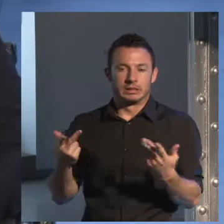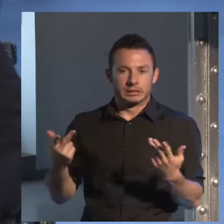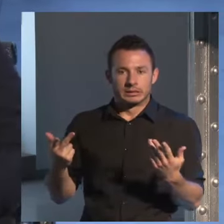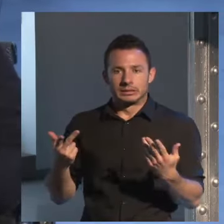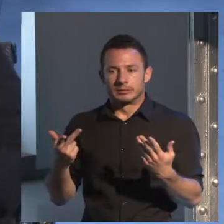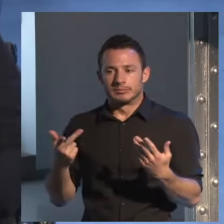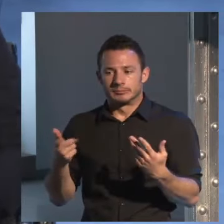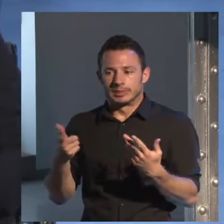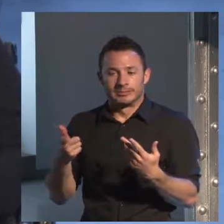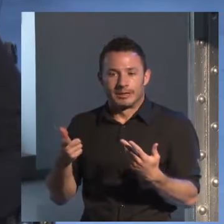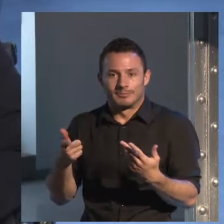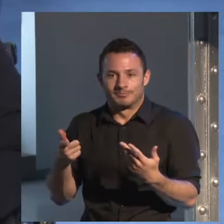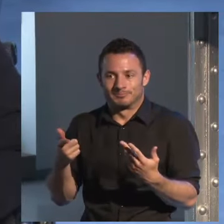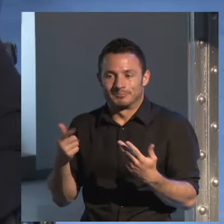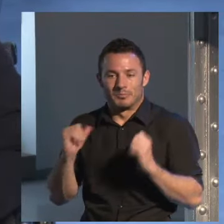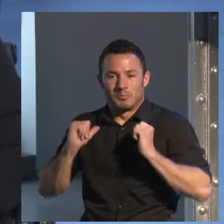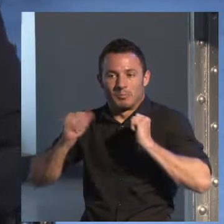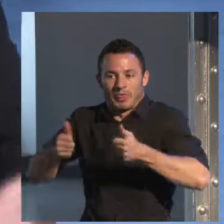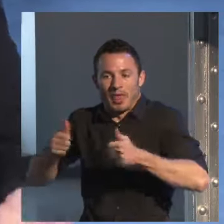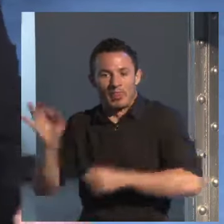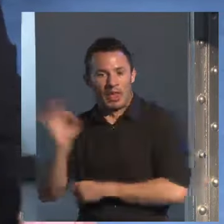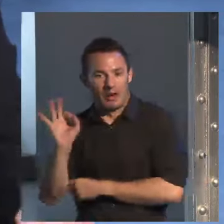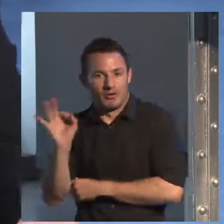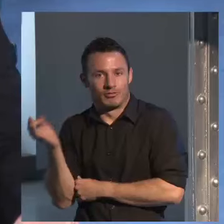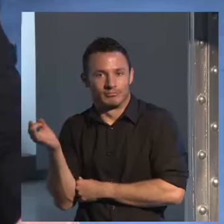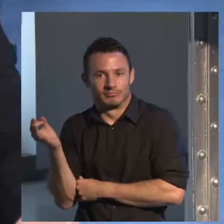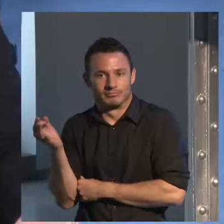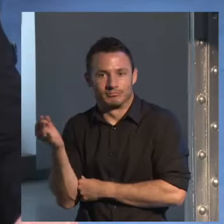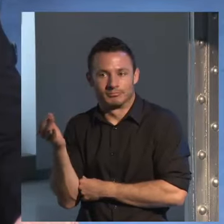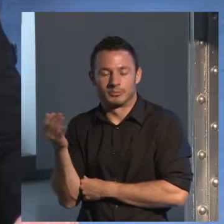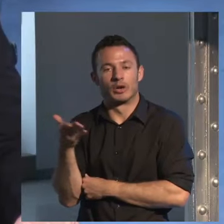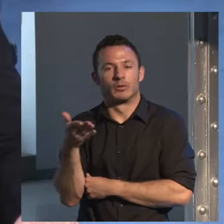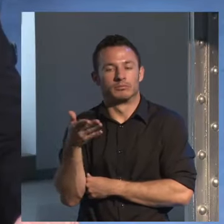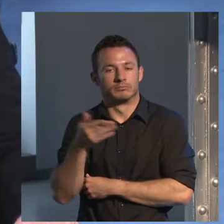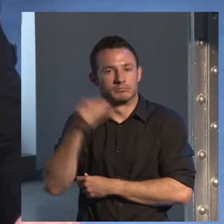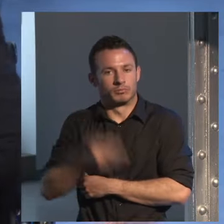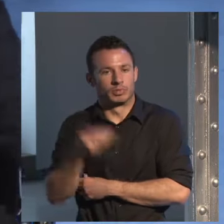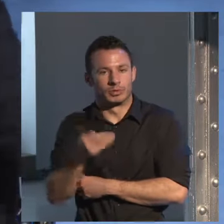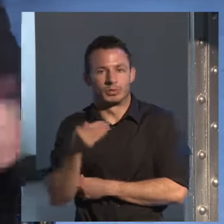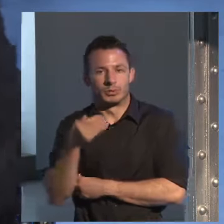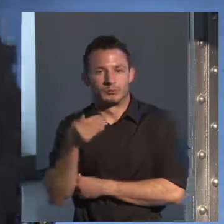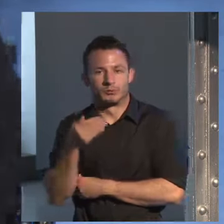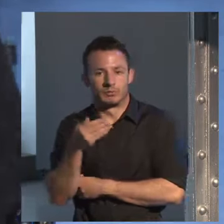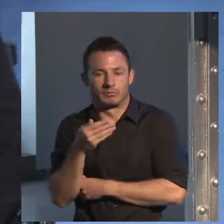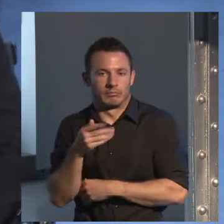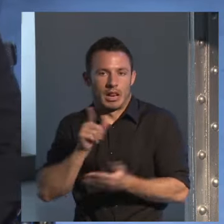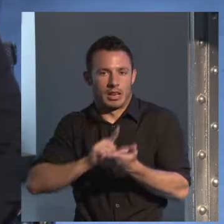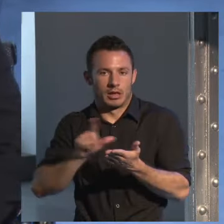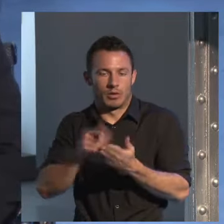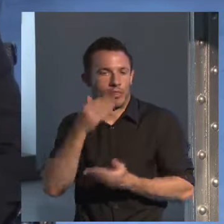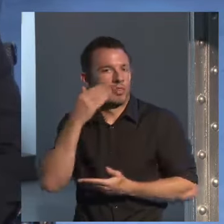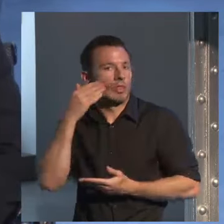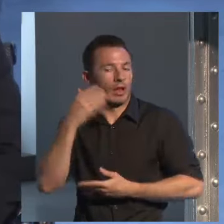nada a lo que agarrarte. Pero, por supuesto, la dignidad como literatura me parece asegurada.